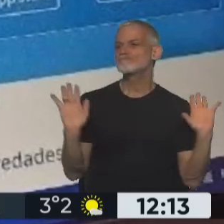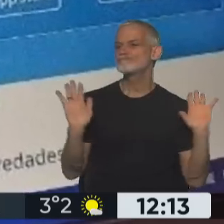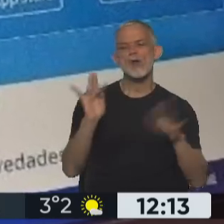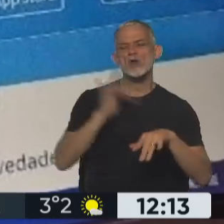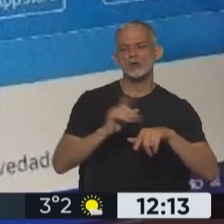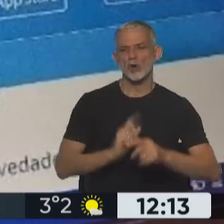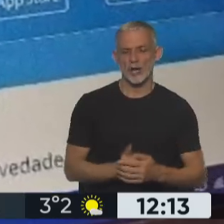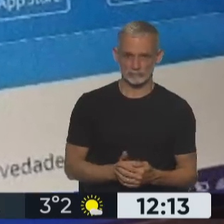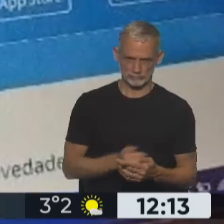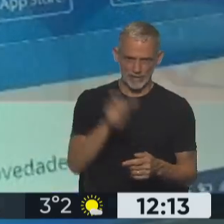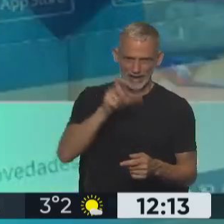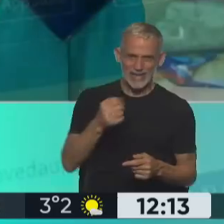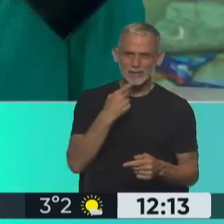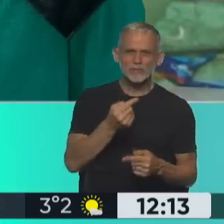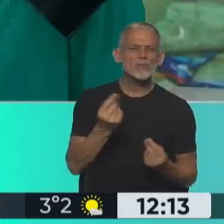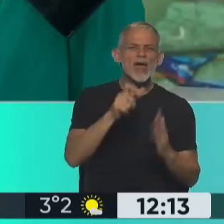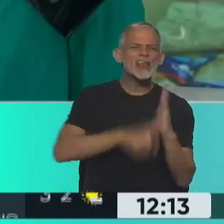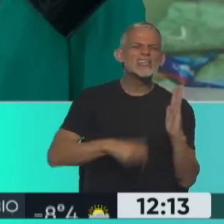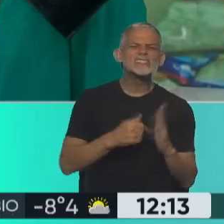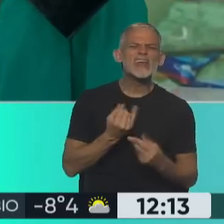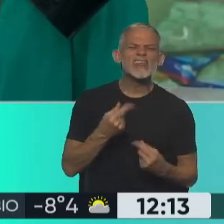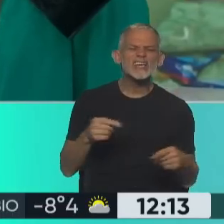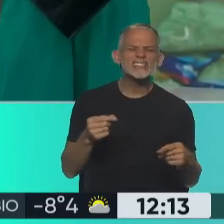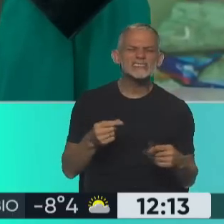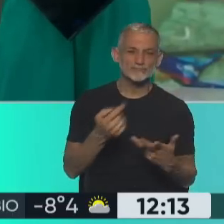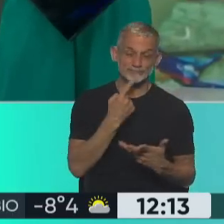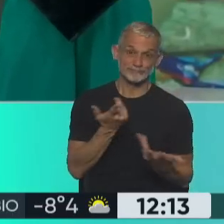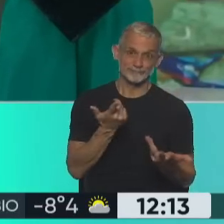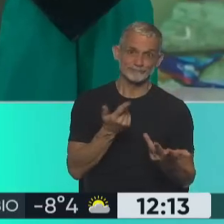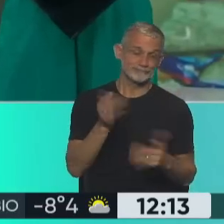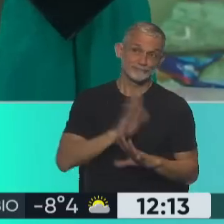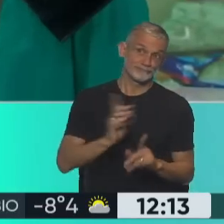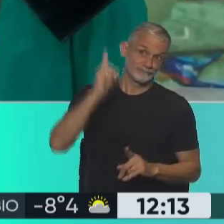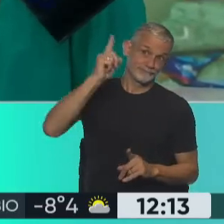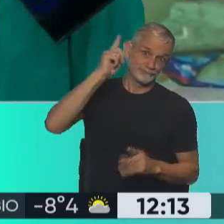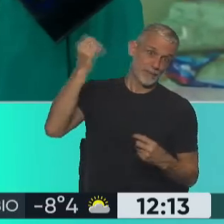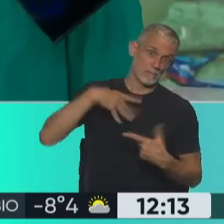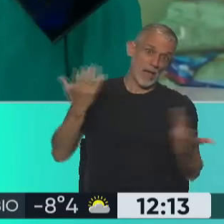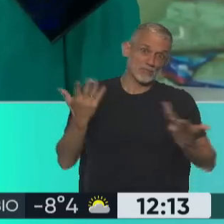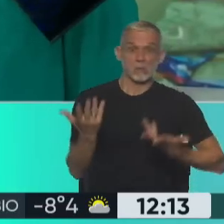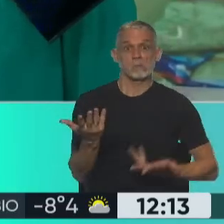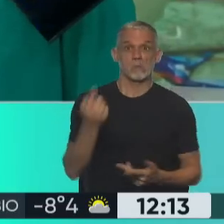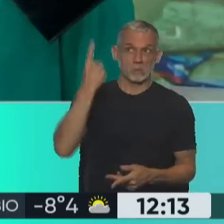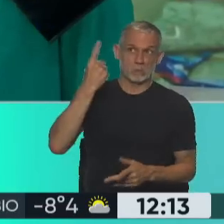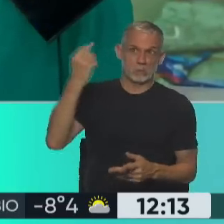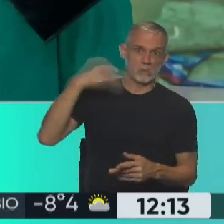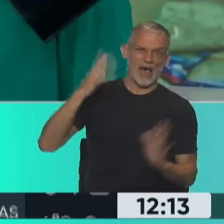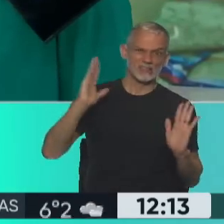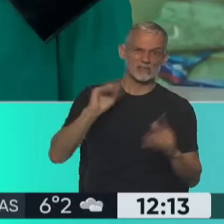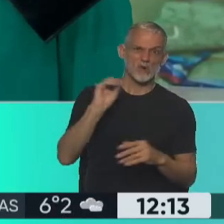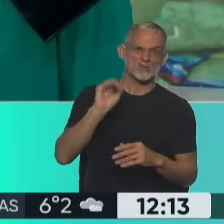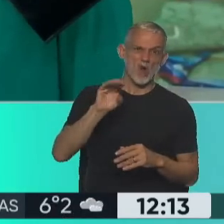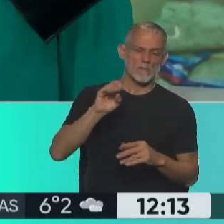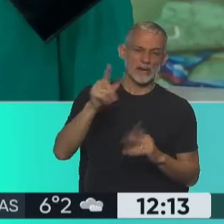toca. Y cuando la gente le preguntaba, ¿y ese listado de qué se trata? Decían, vienen de arriba, como que mágicamente alguien de arriba colocaba